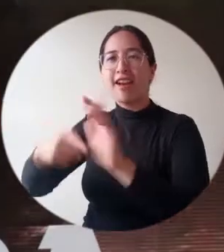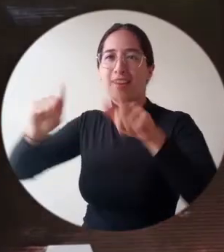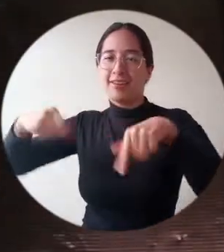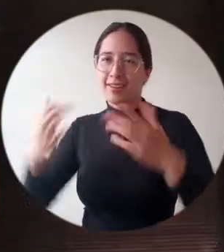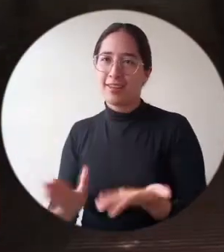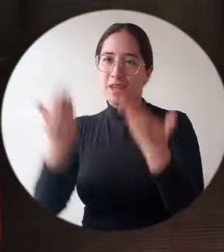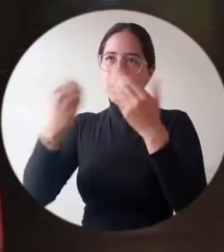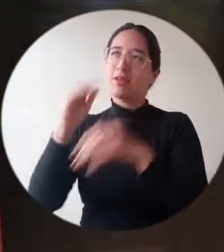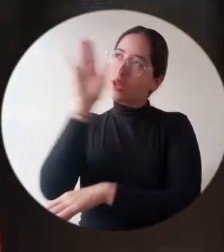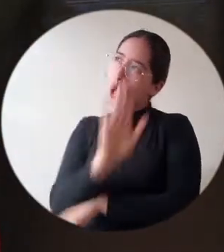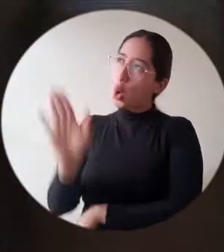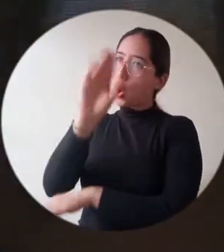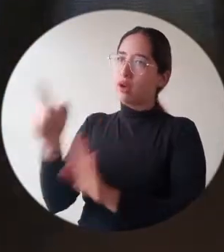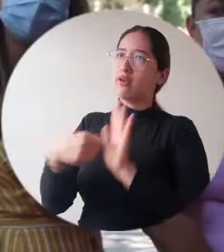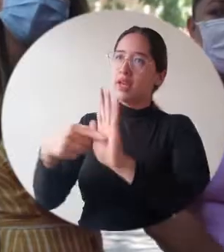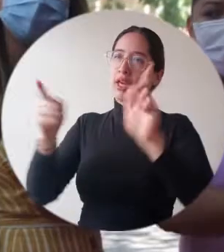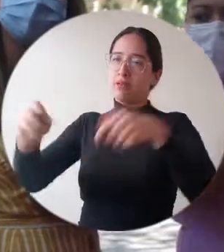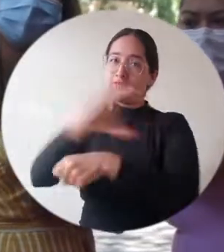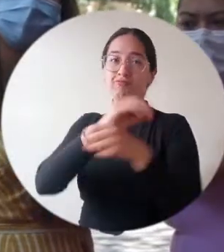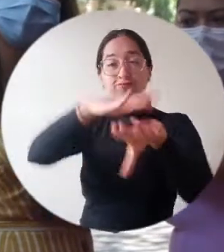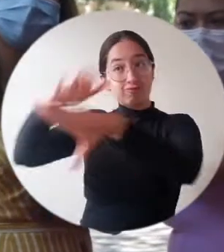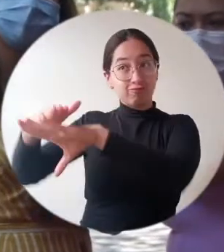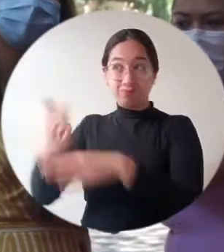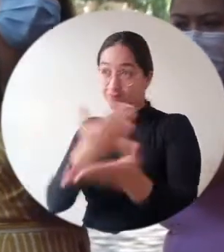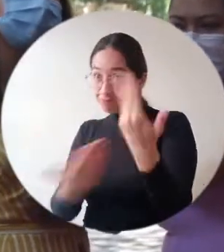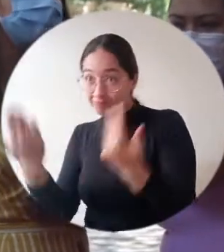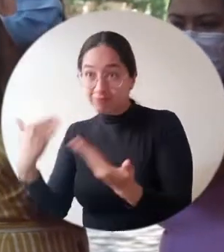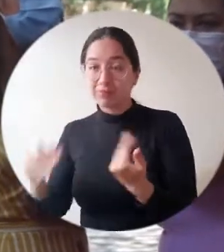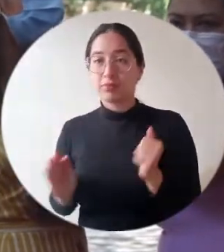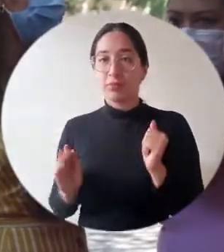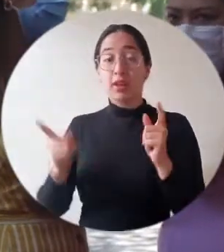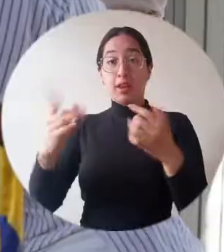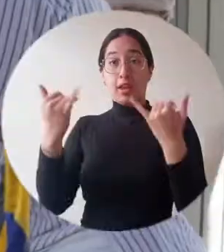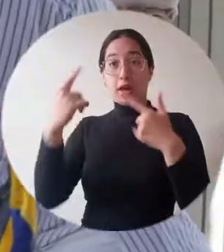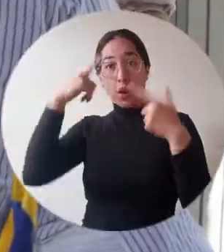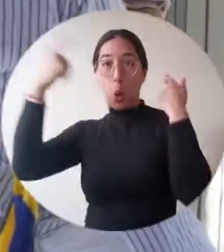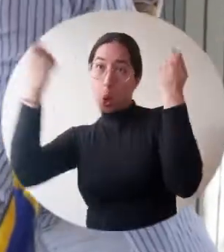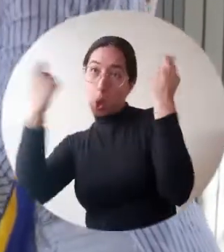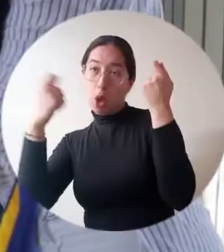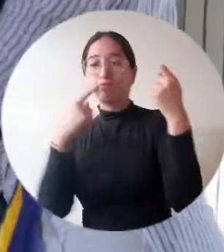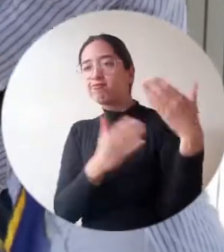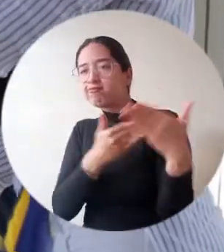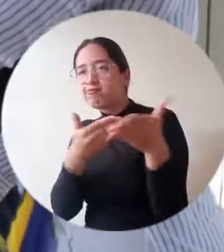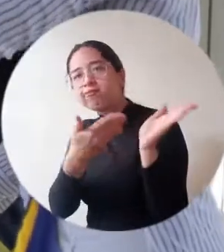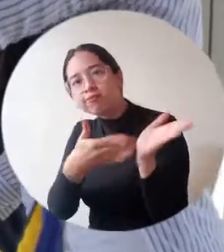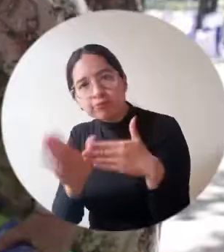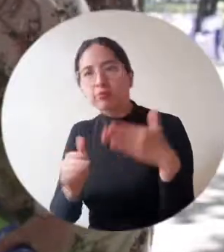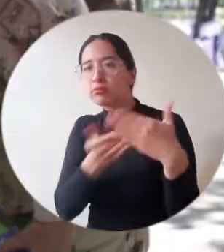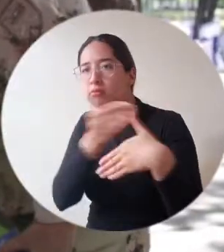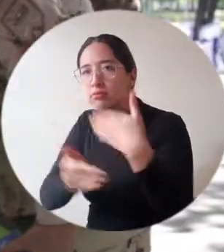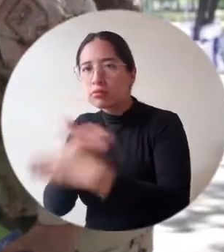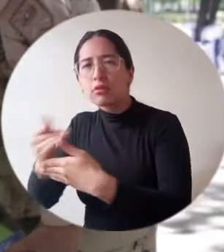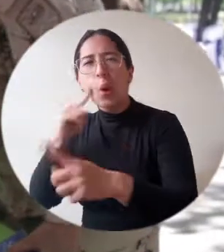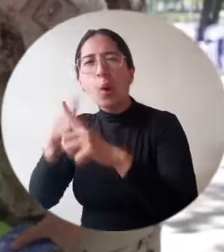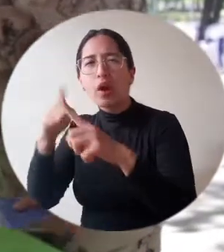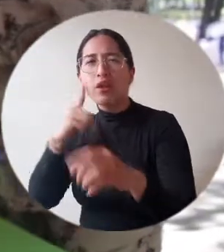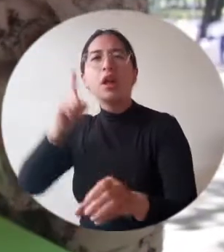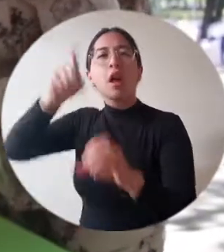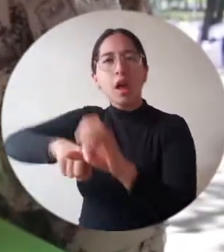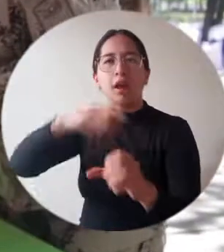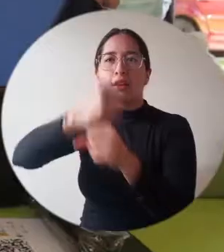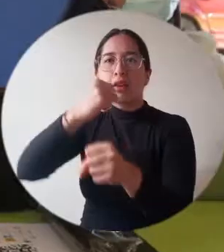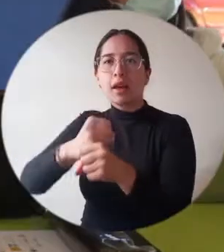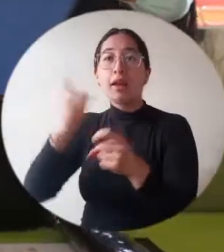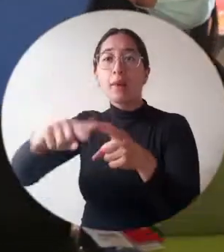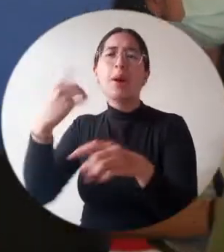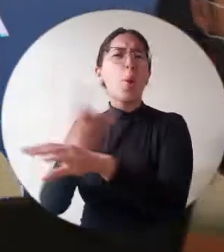propicio para brindar acompañamiento a los profesionales y proporcionar elementos estratégicos para facilitar su vinculación al ámbito laboral mediante actividades